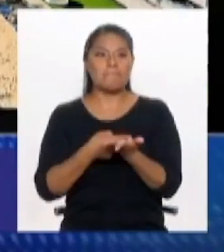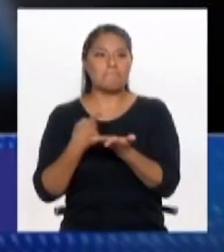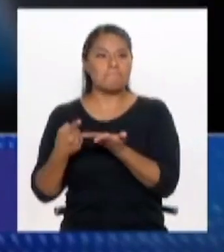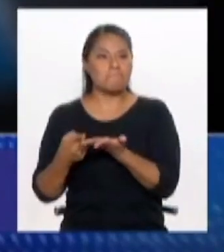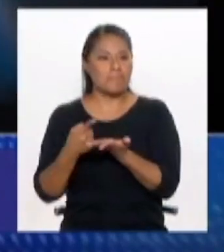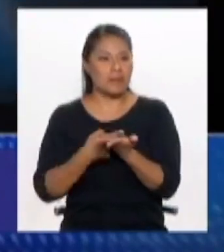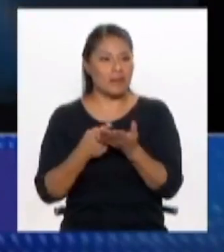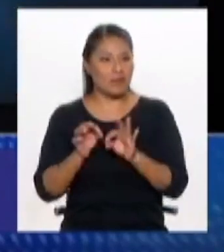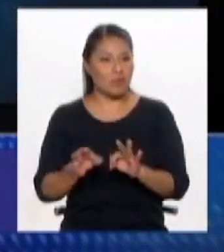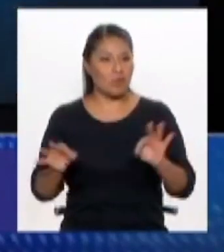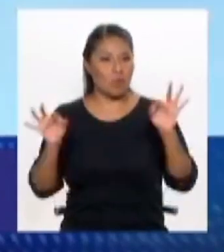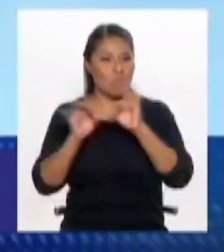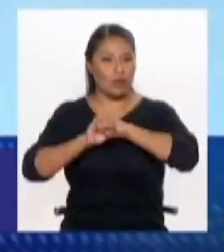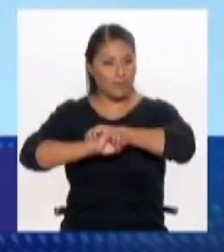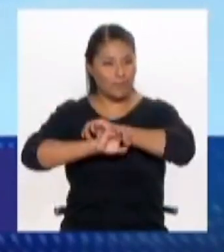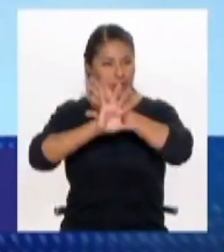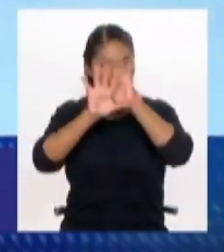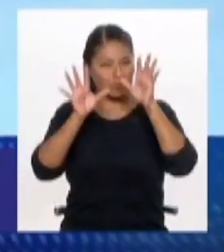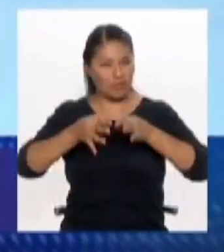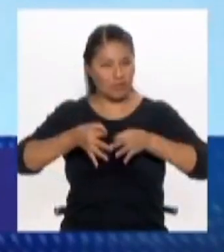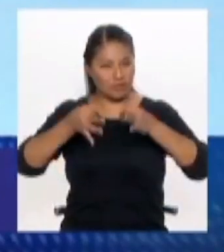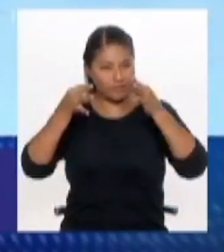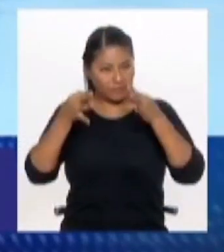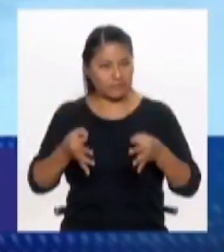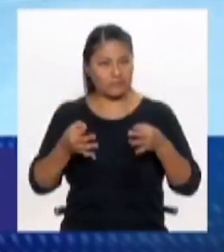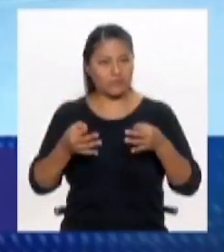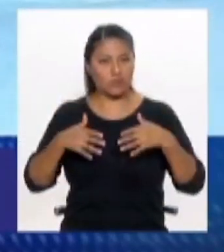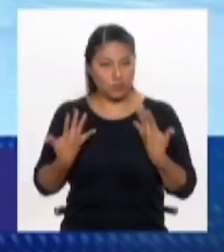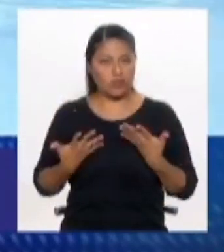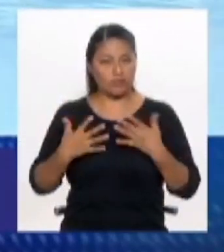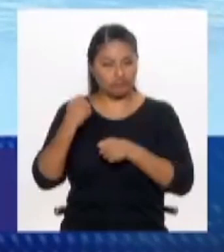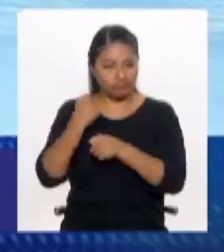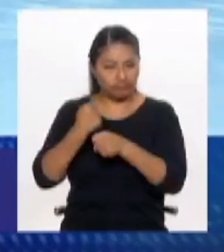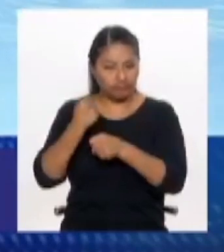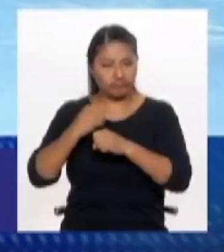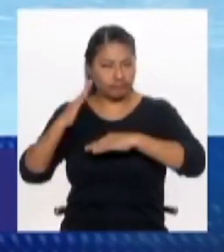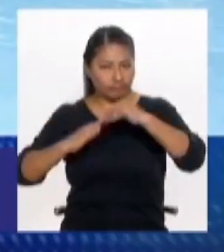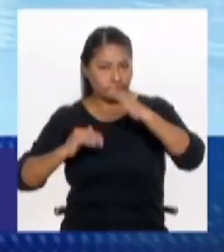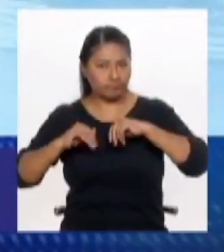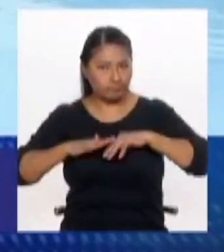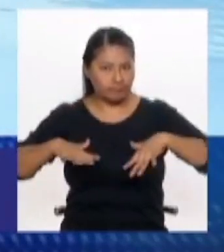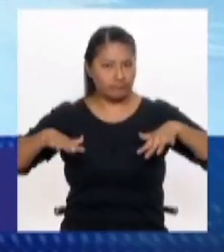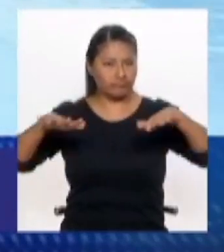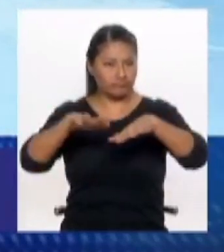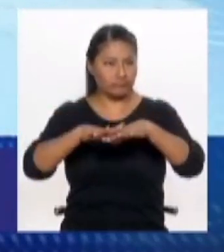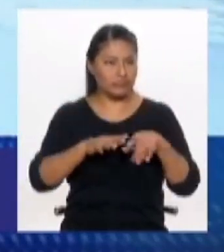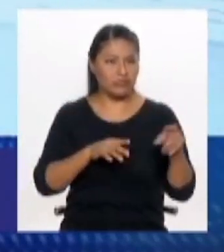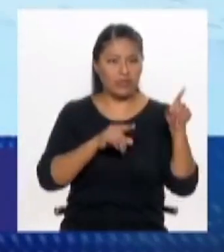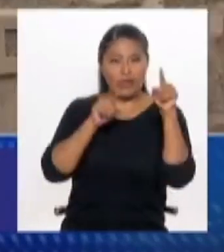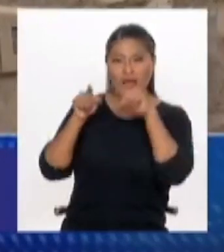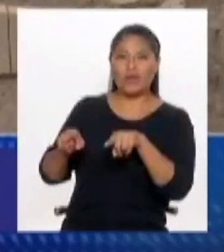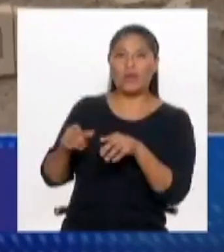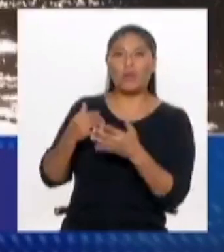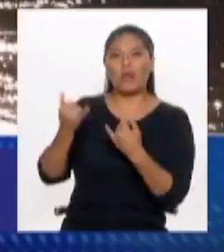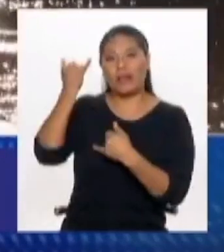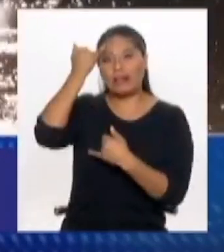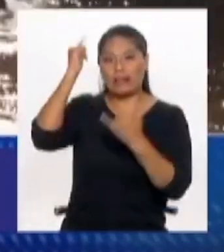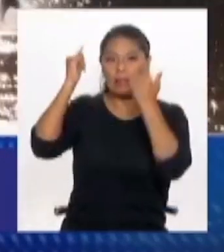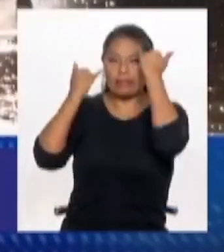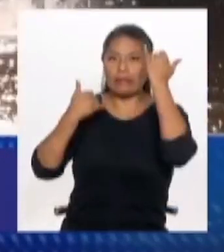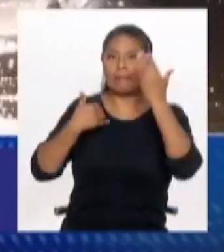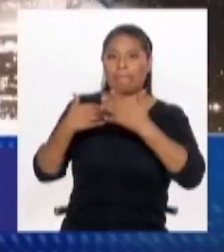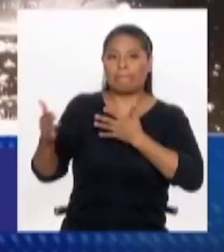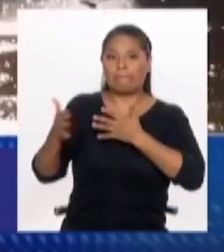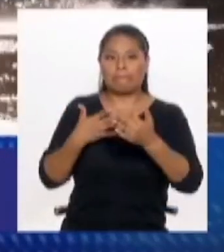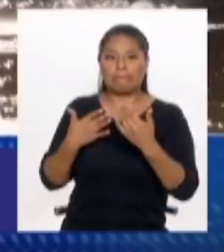más organizada y más eficiente, es el que debería trabajarse. No, esas son medidas medio improvisadas que